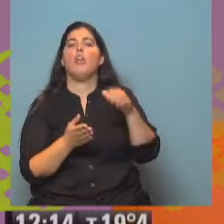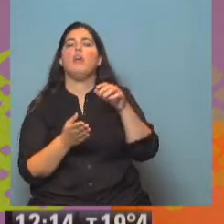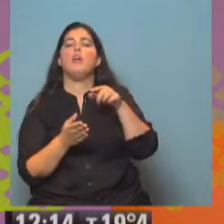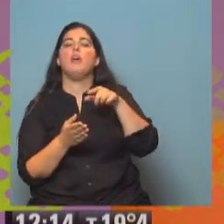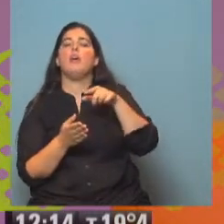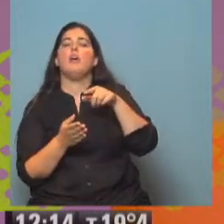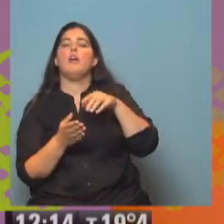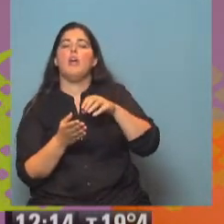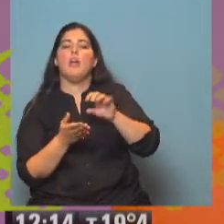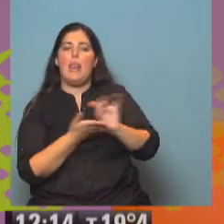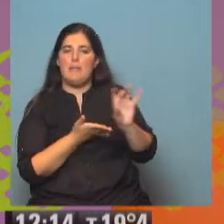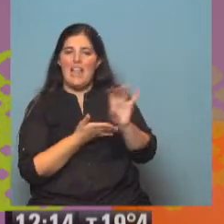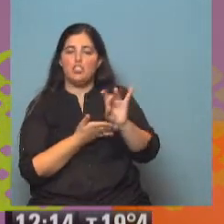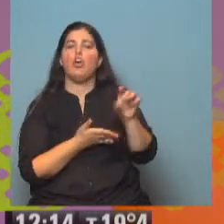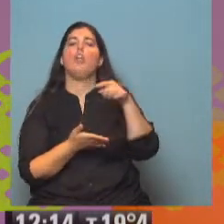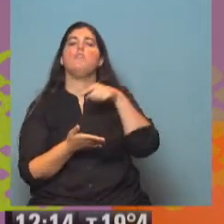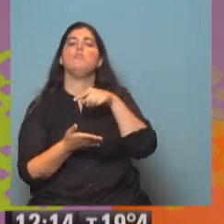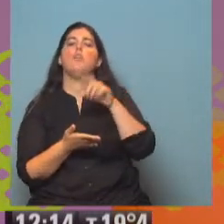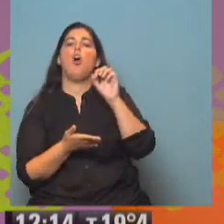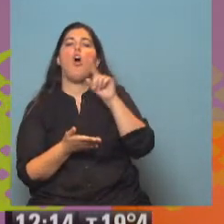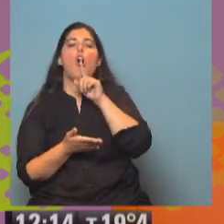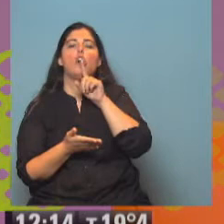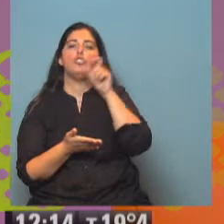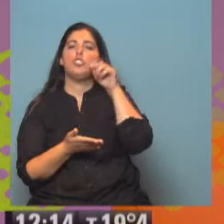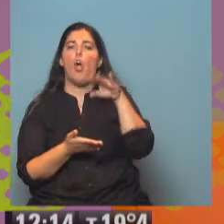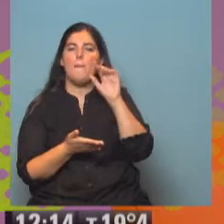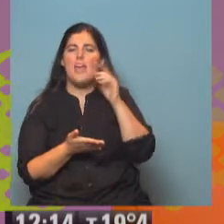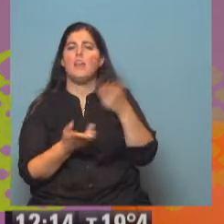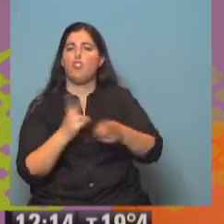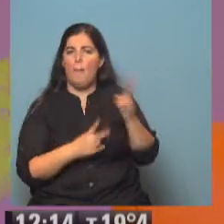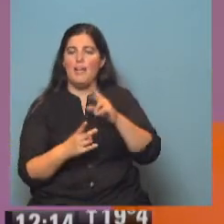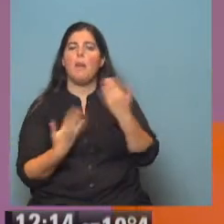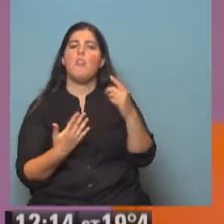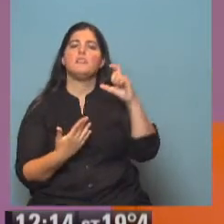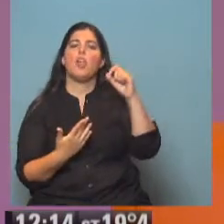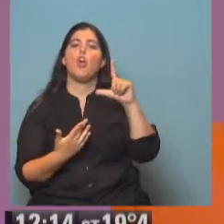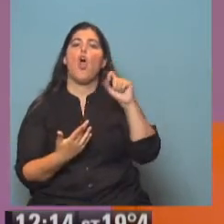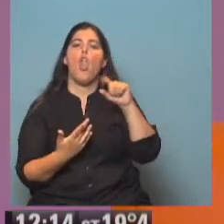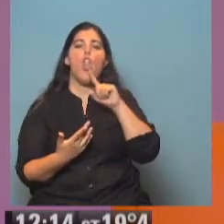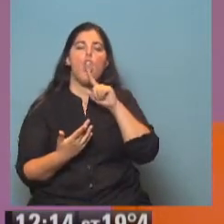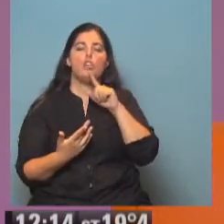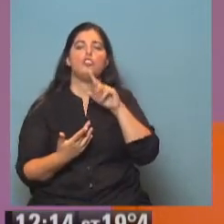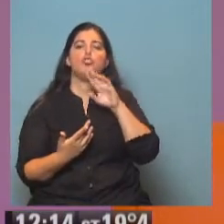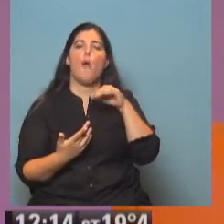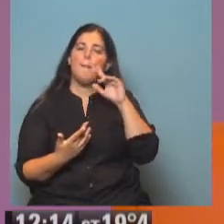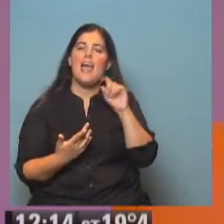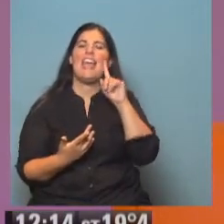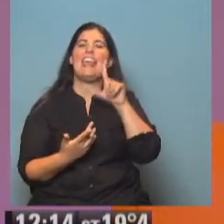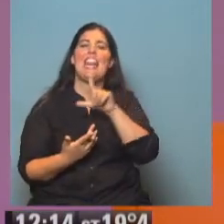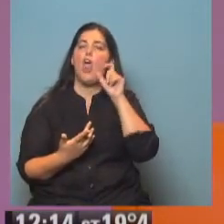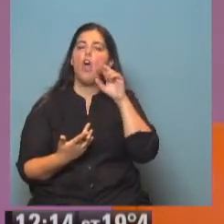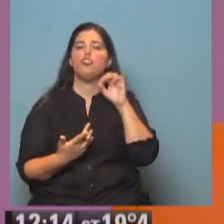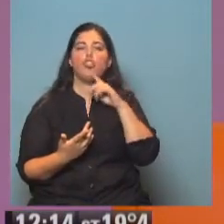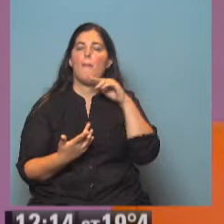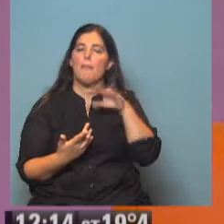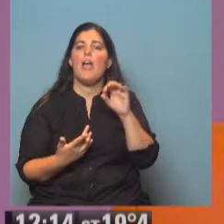en la ostomía esta se operan. Puede ser colostomía, una iliostomía o puede ser una urostomía. Dentro